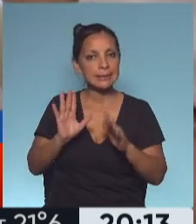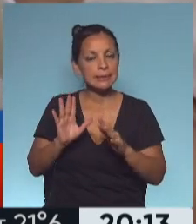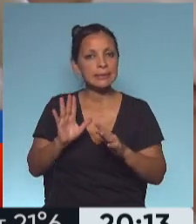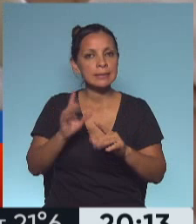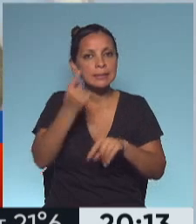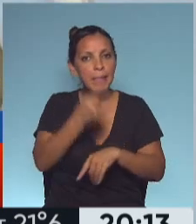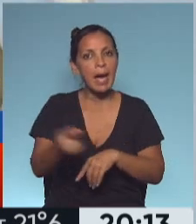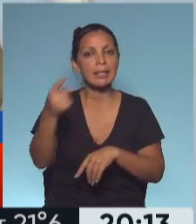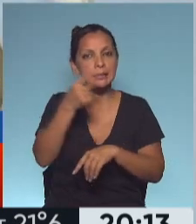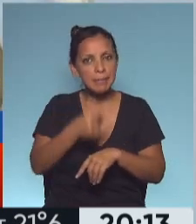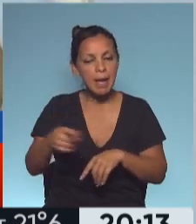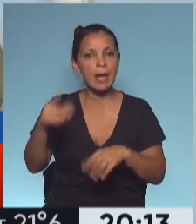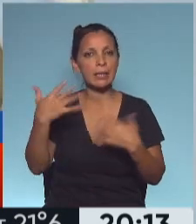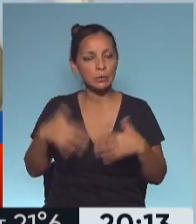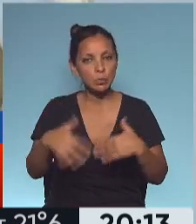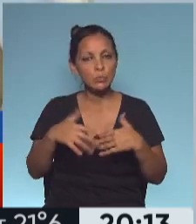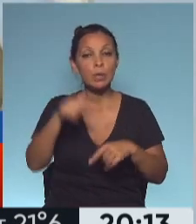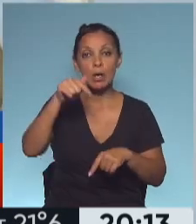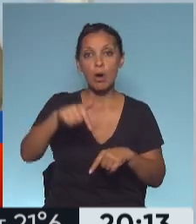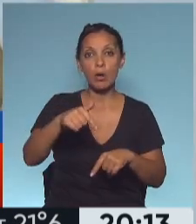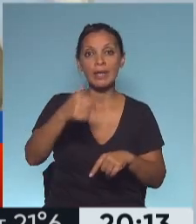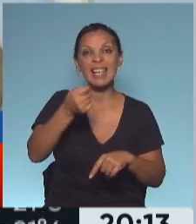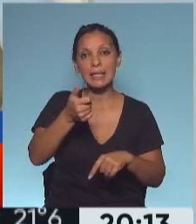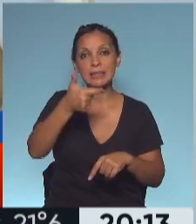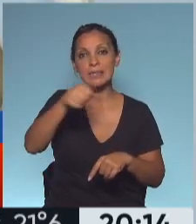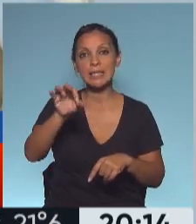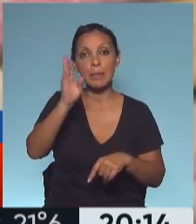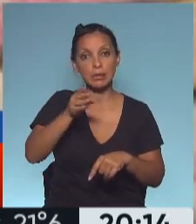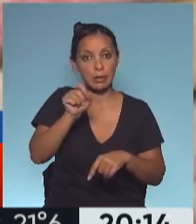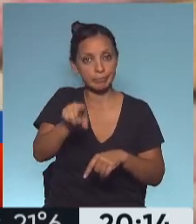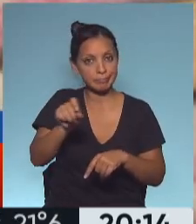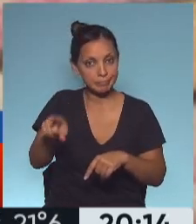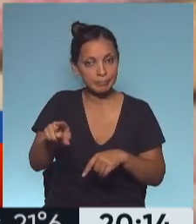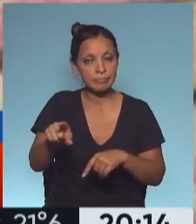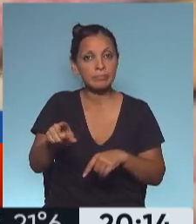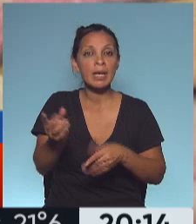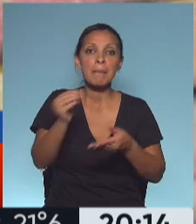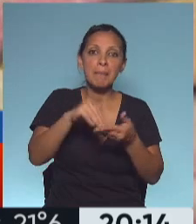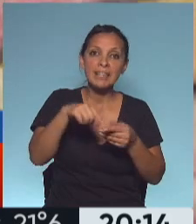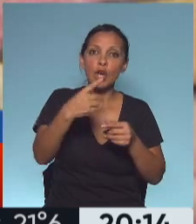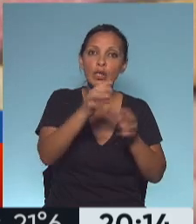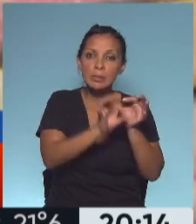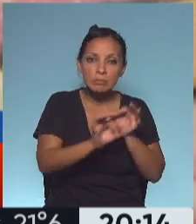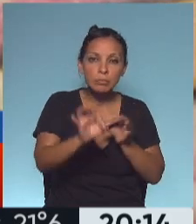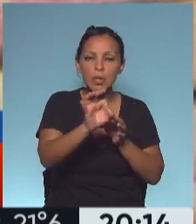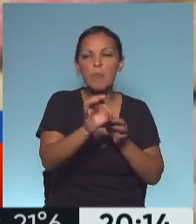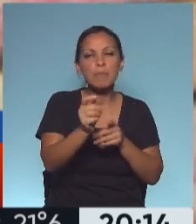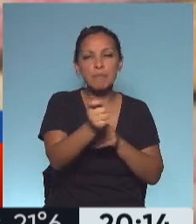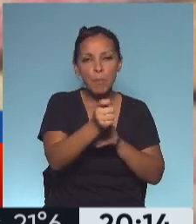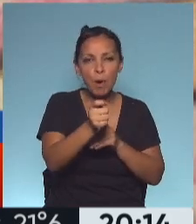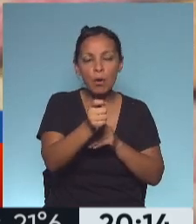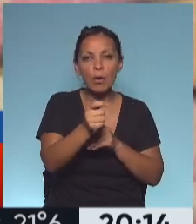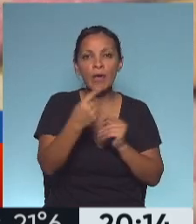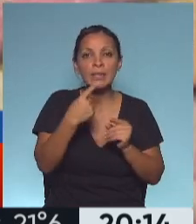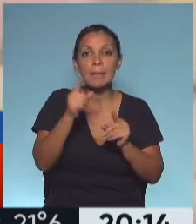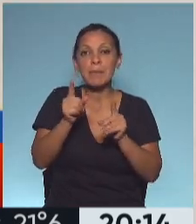semanalmente vienen creciendo. Hoy día son casi el 60%. Y sumando a otras mutaciones menores, hace que la cepa